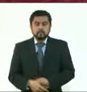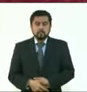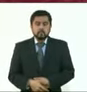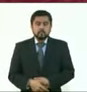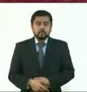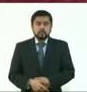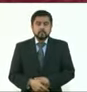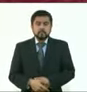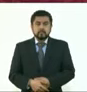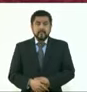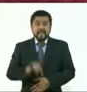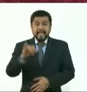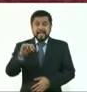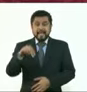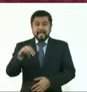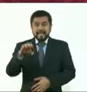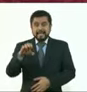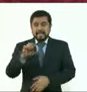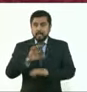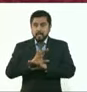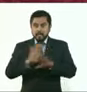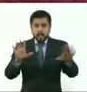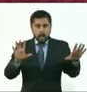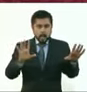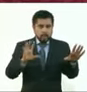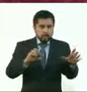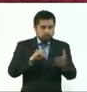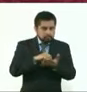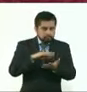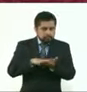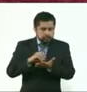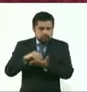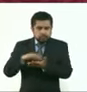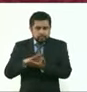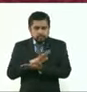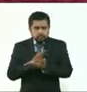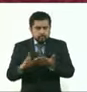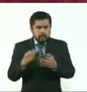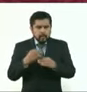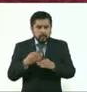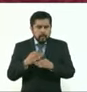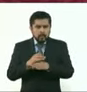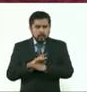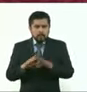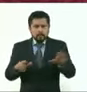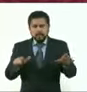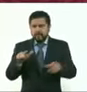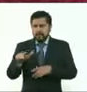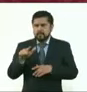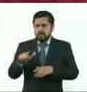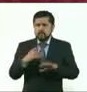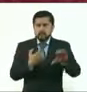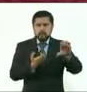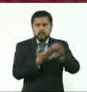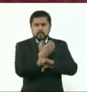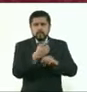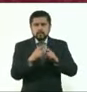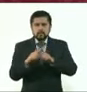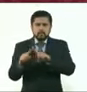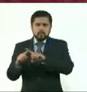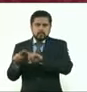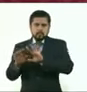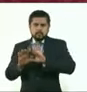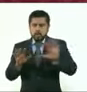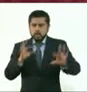firmas para la revocación de mandato. Conocer su opinión de que ya 17 ciudades, incluida la ciudad, pues